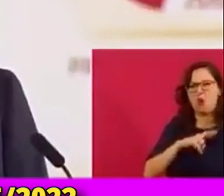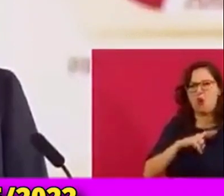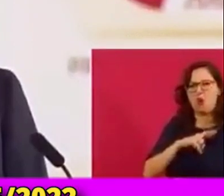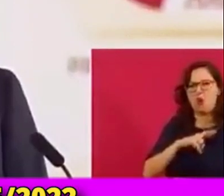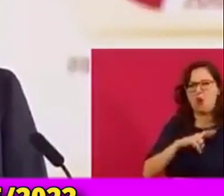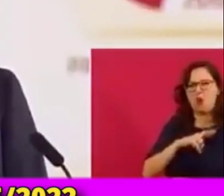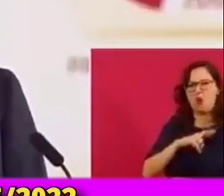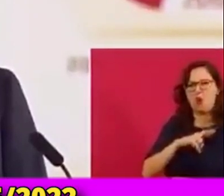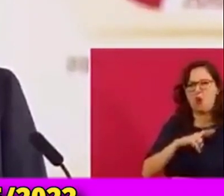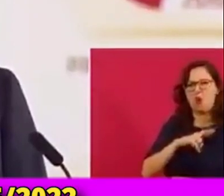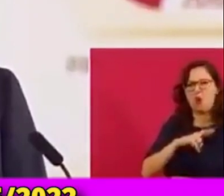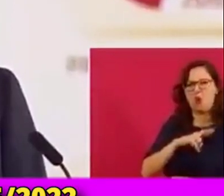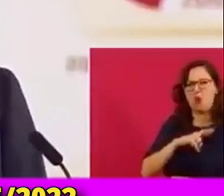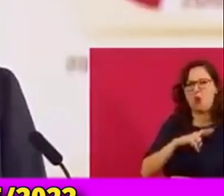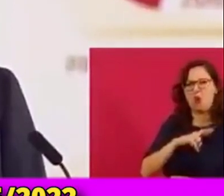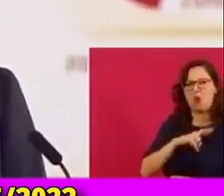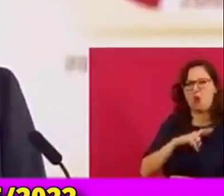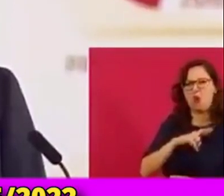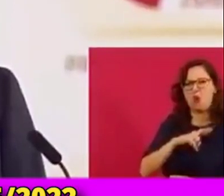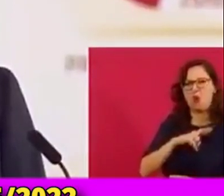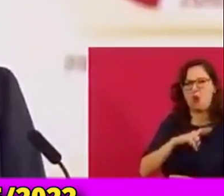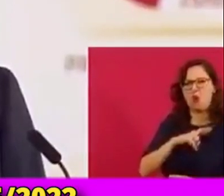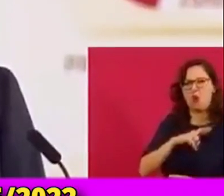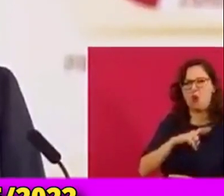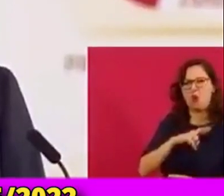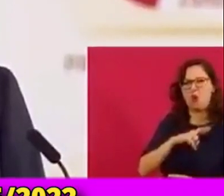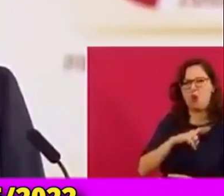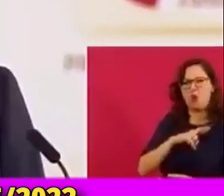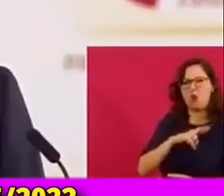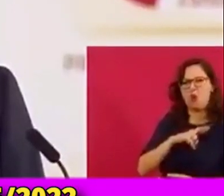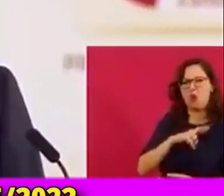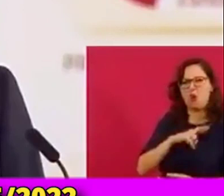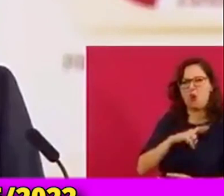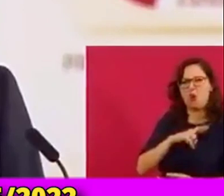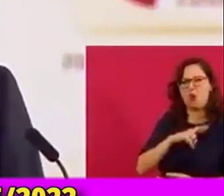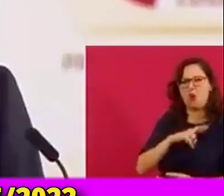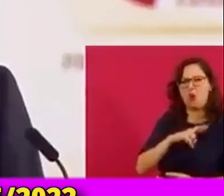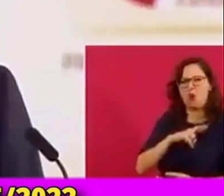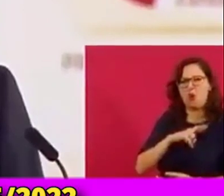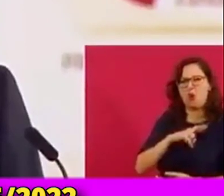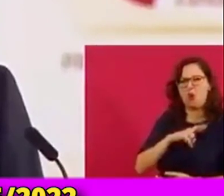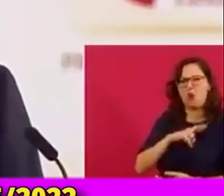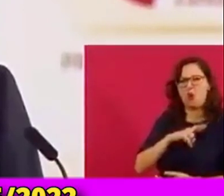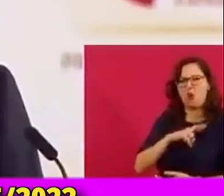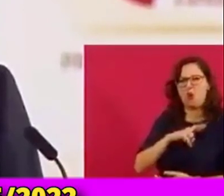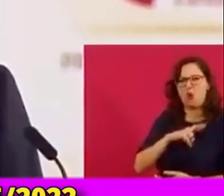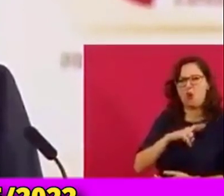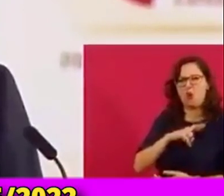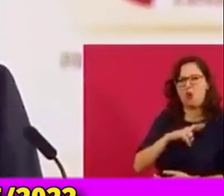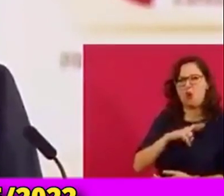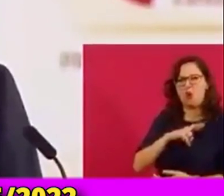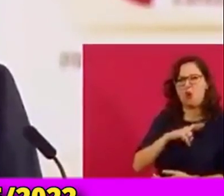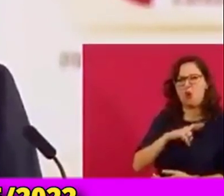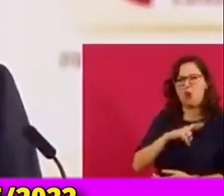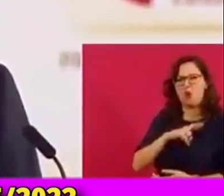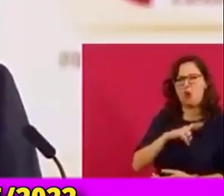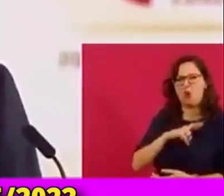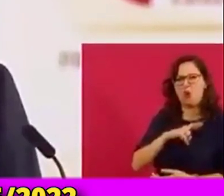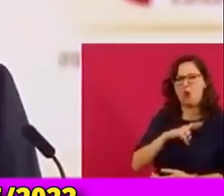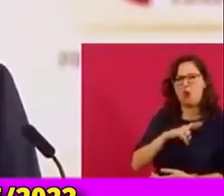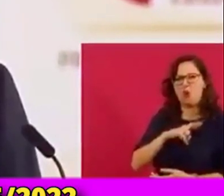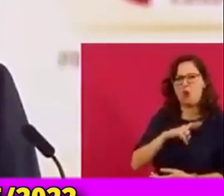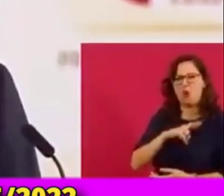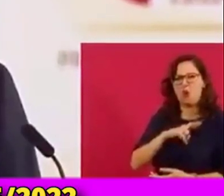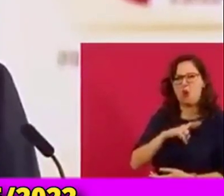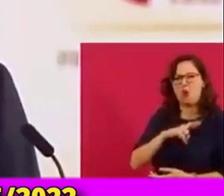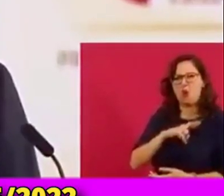favor, no nos hagamos. López Obrador, ¿a quién quieres engañar? Piensa que el pueblo es tonto. No, tonto es el que piensa que el